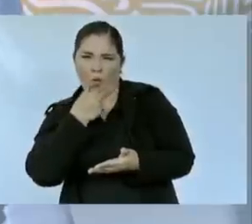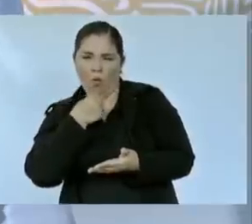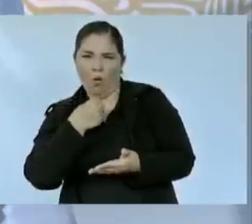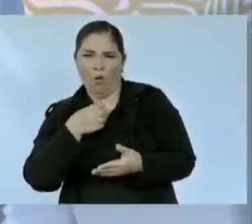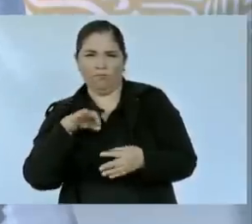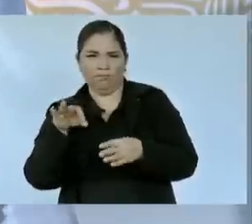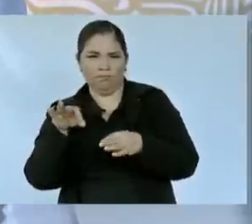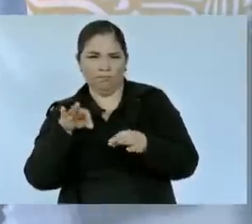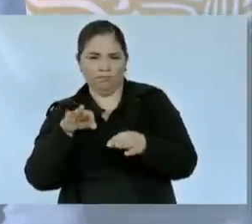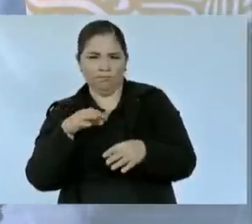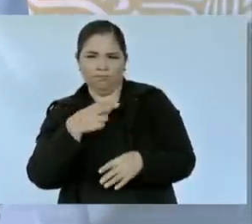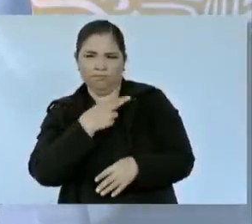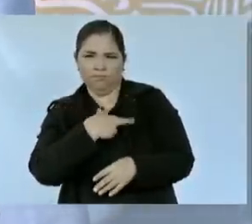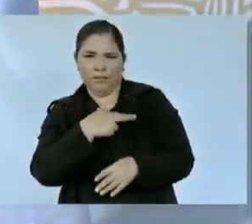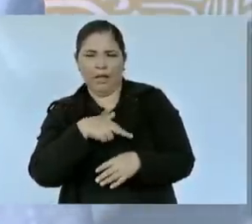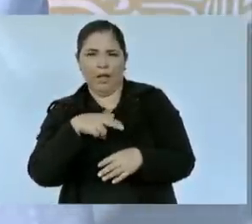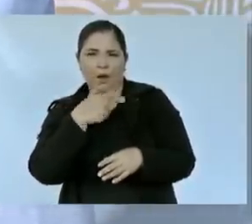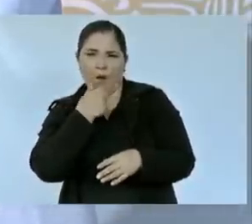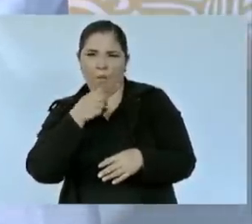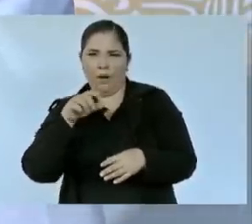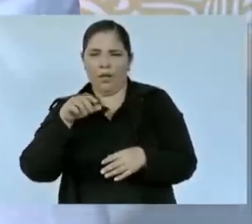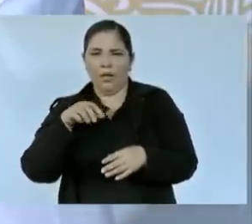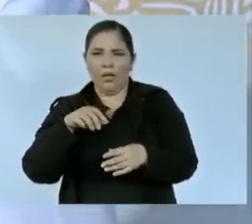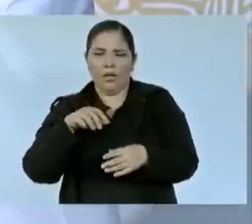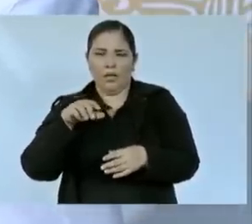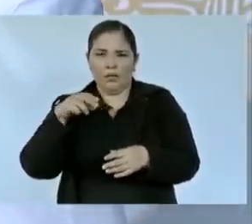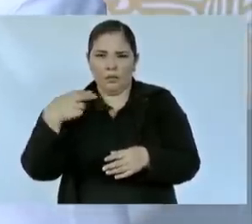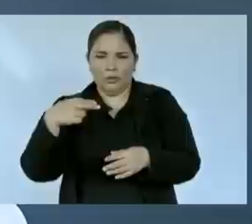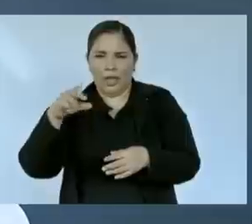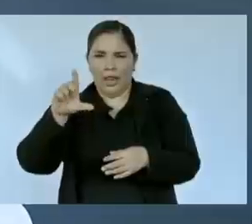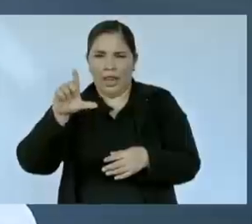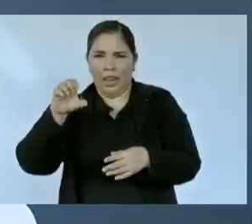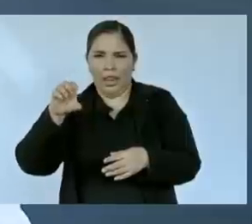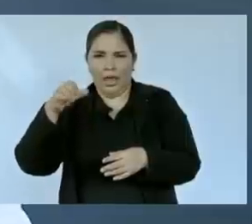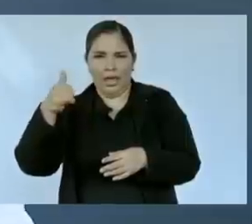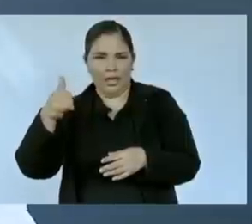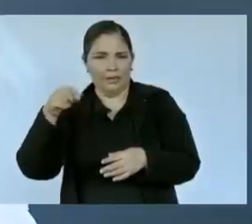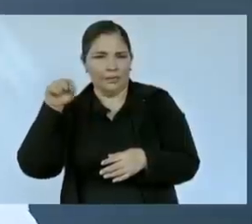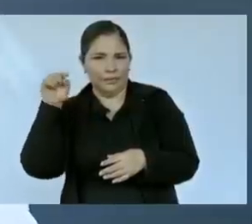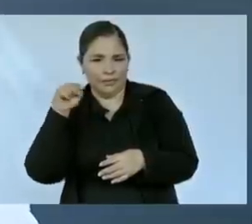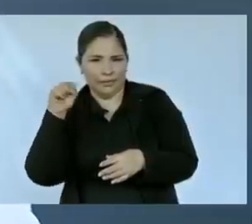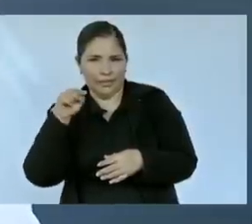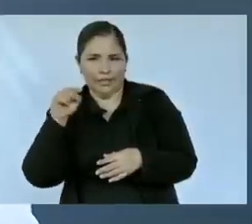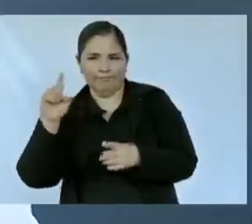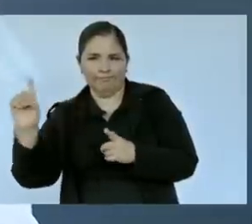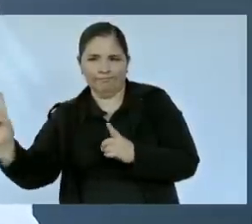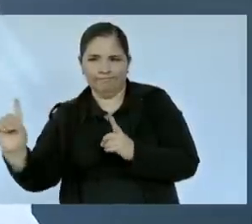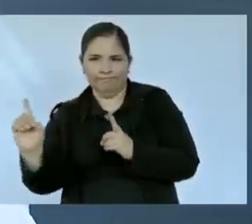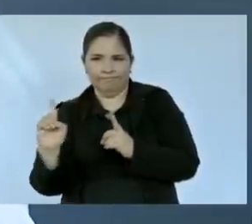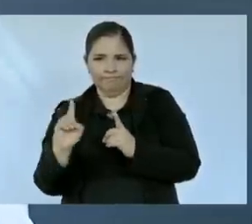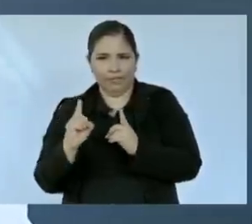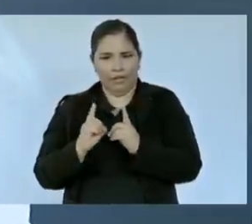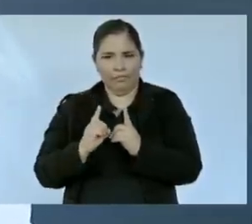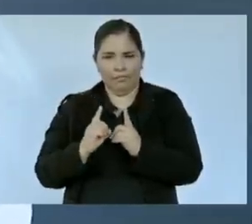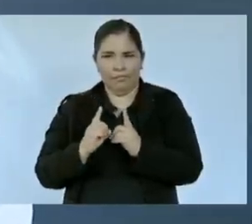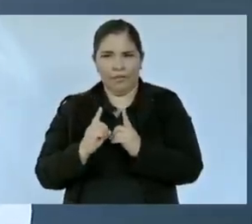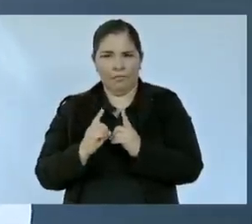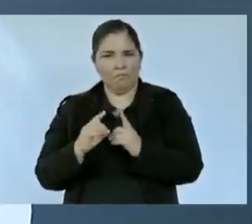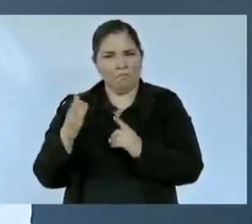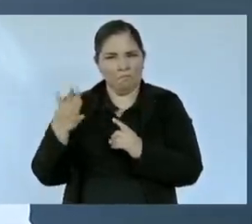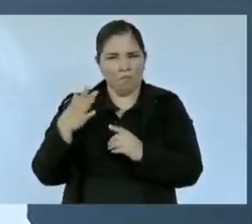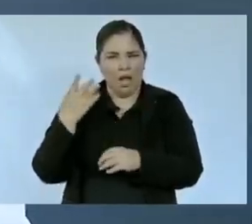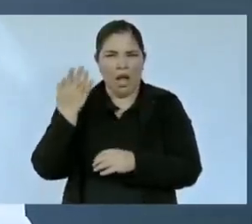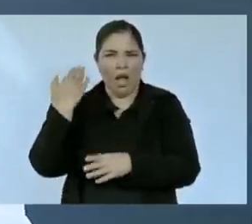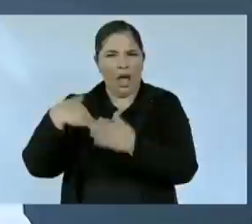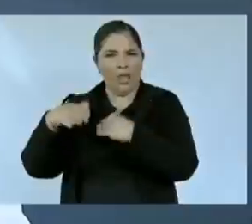ley y se acercó hace algunos